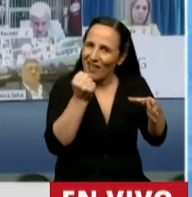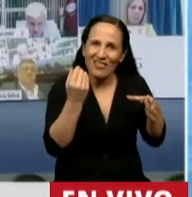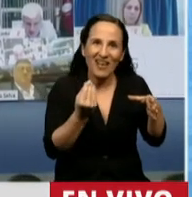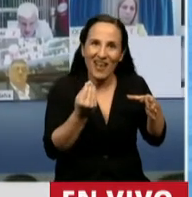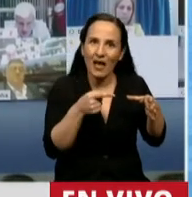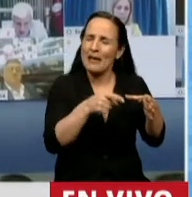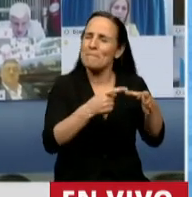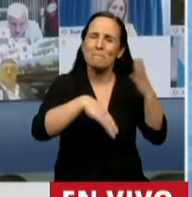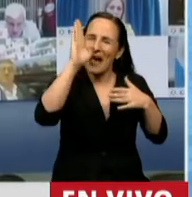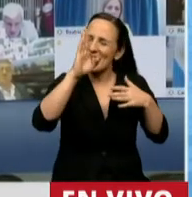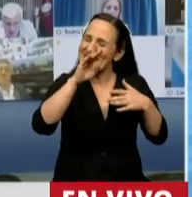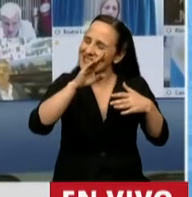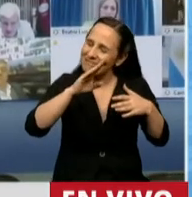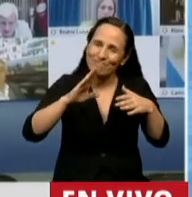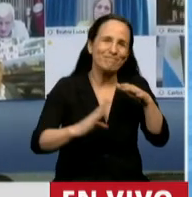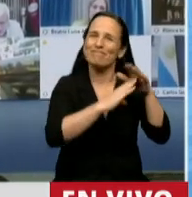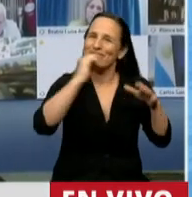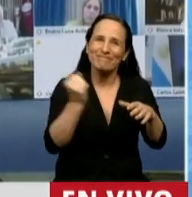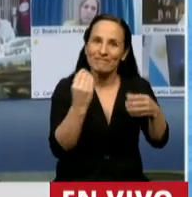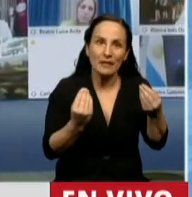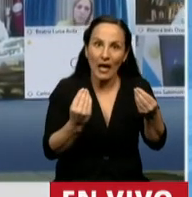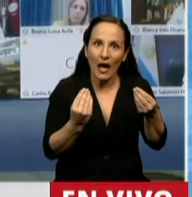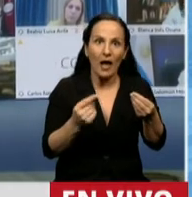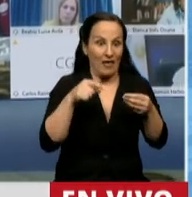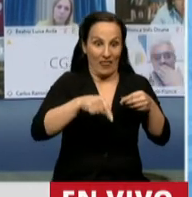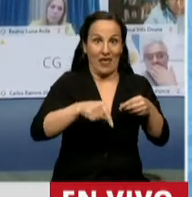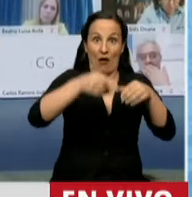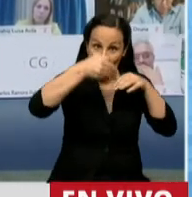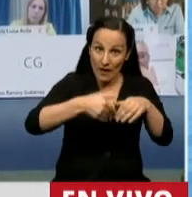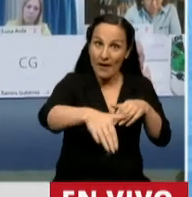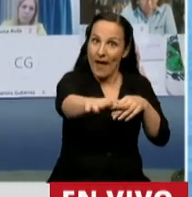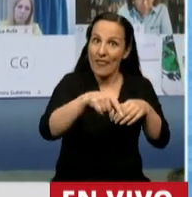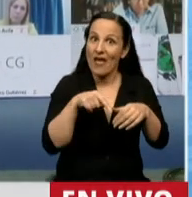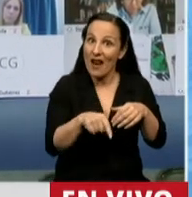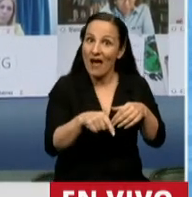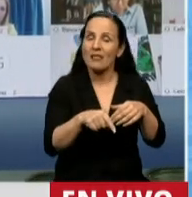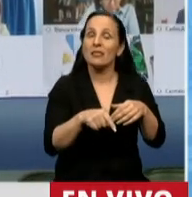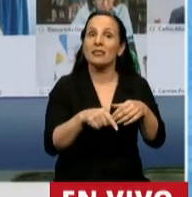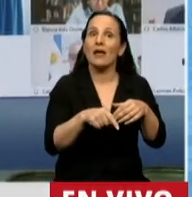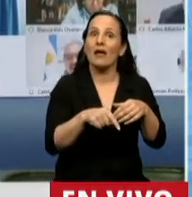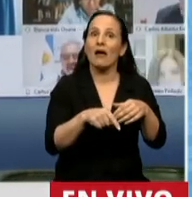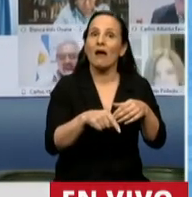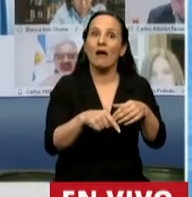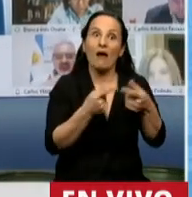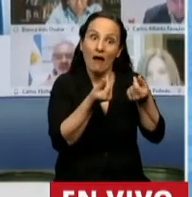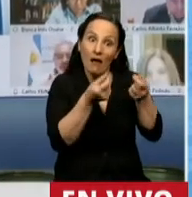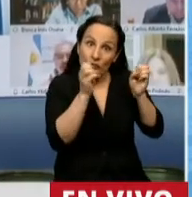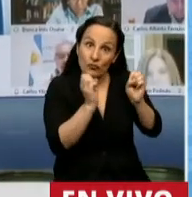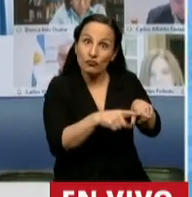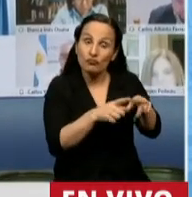como premisa de que aquí en adelante que sus recursos